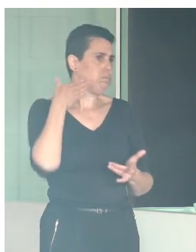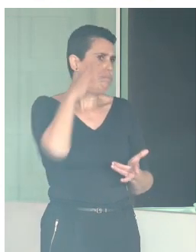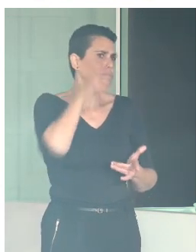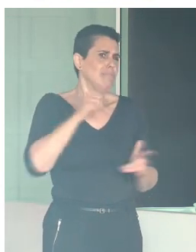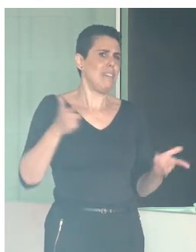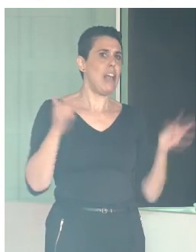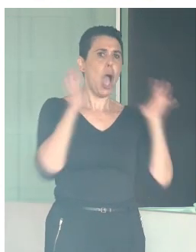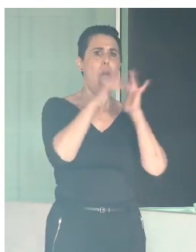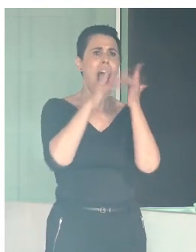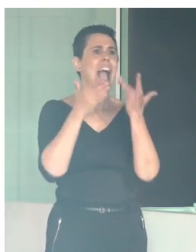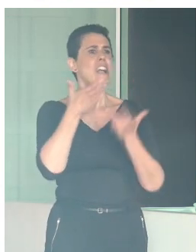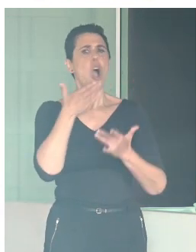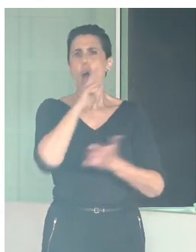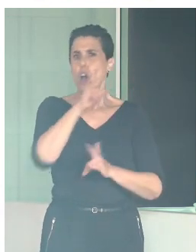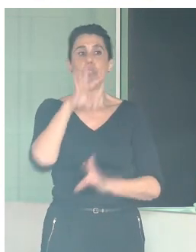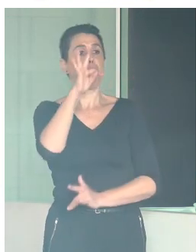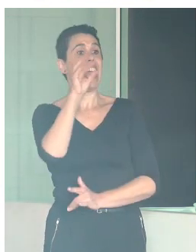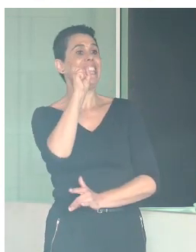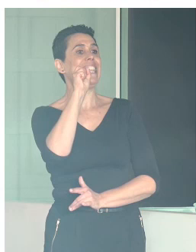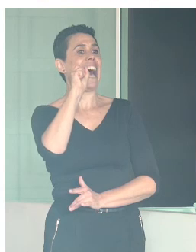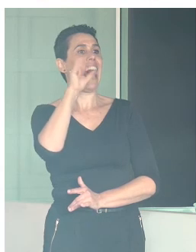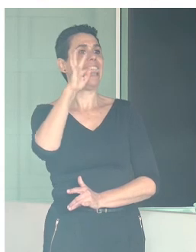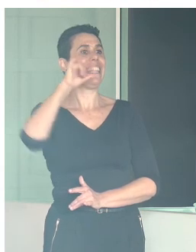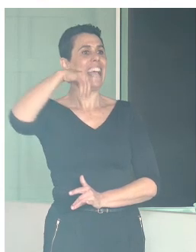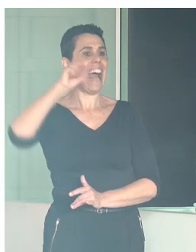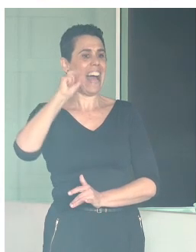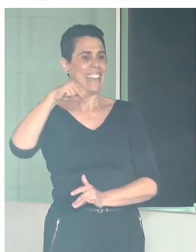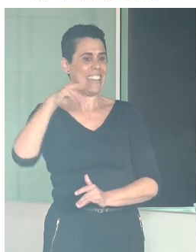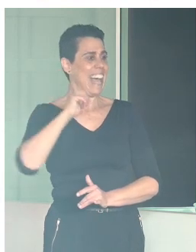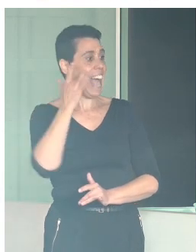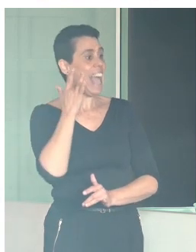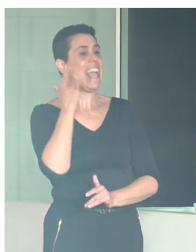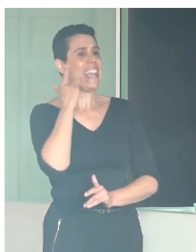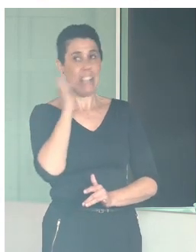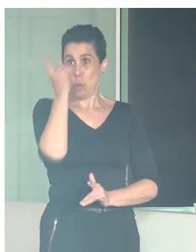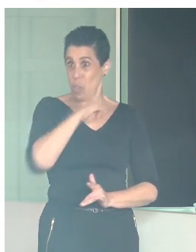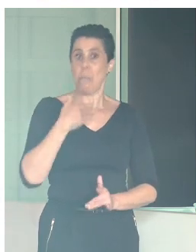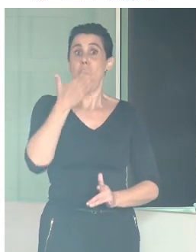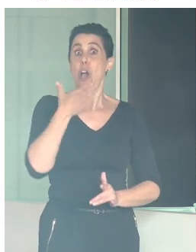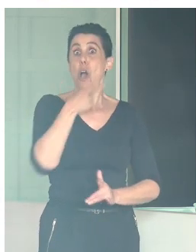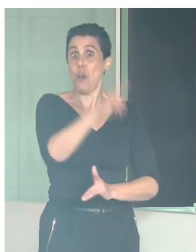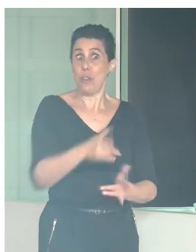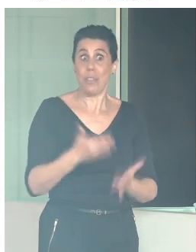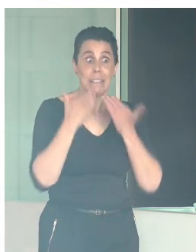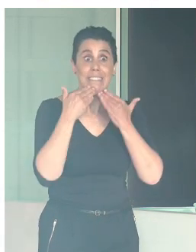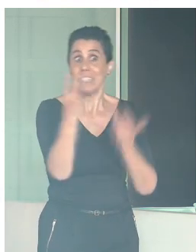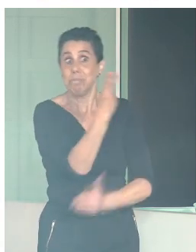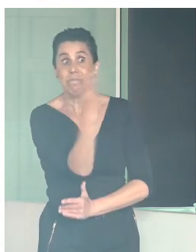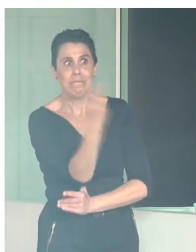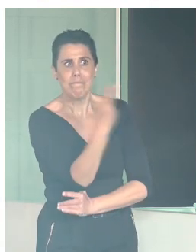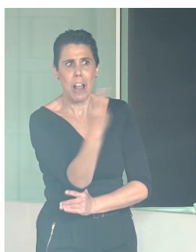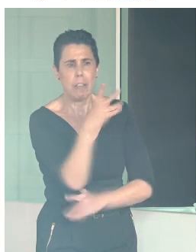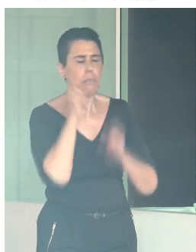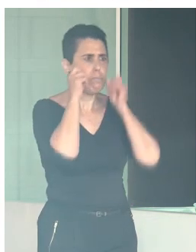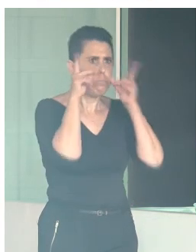y a Jesús de la ONCE y, bueno, a diferentes personalidades que me abrieron mucho los ojos y que hicieron que siguiéramos